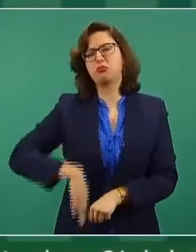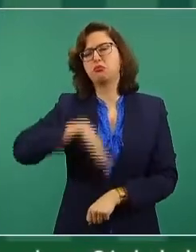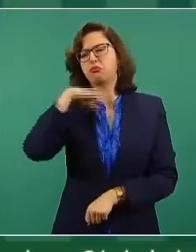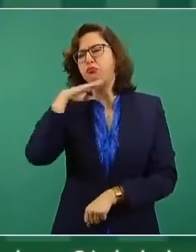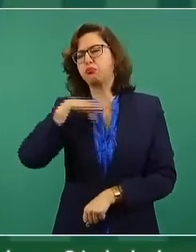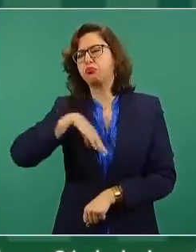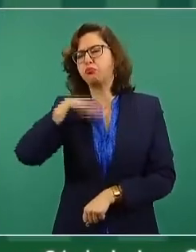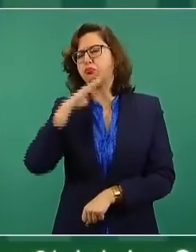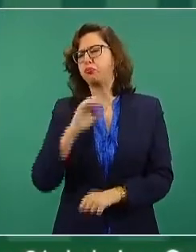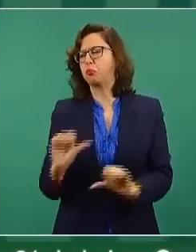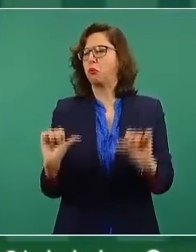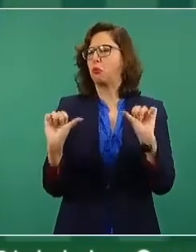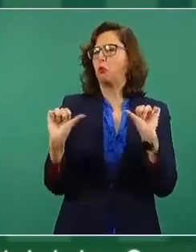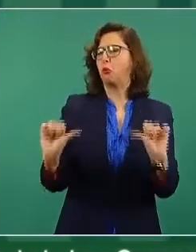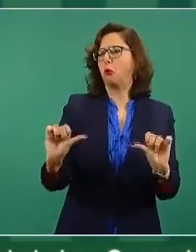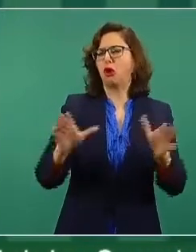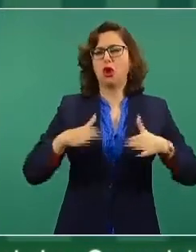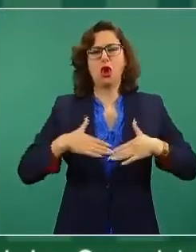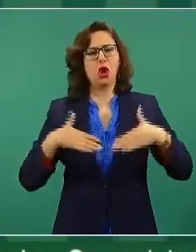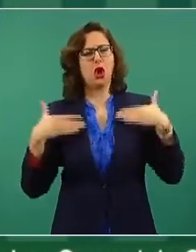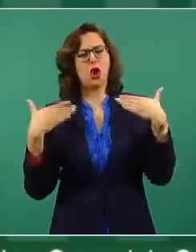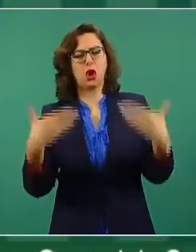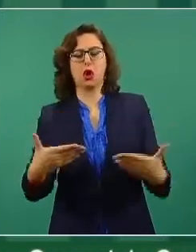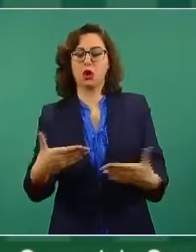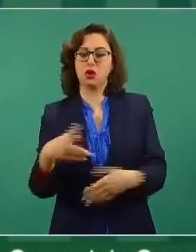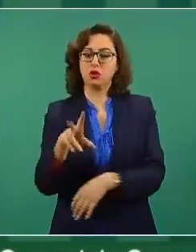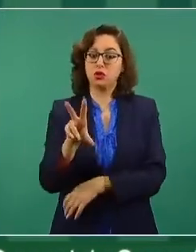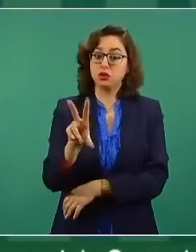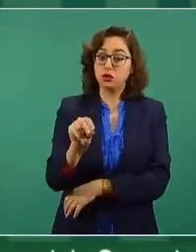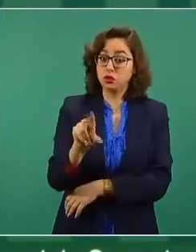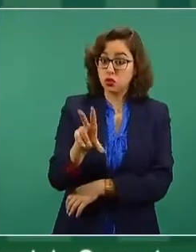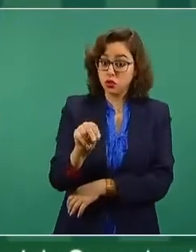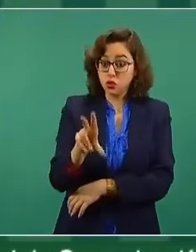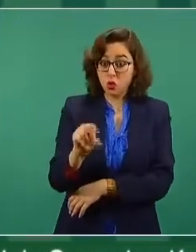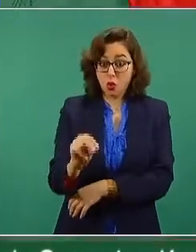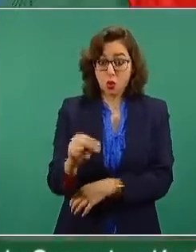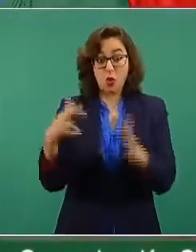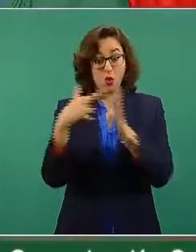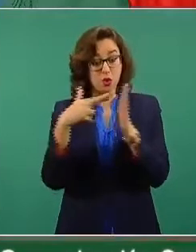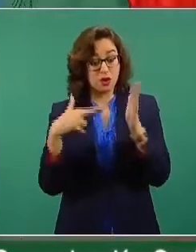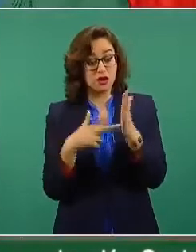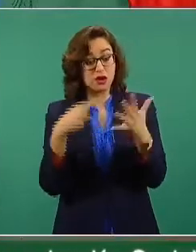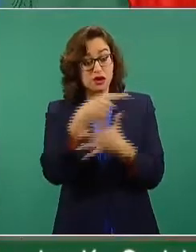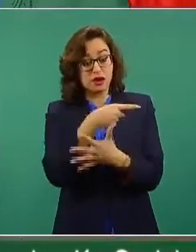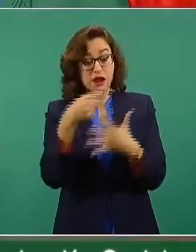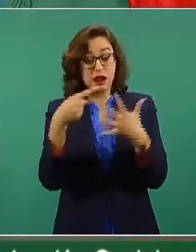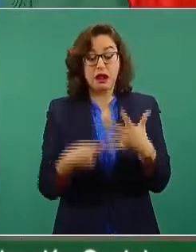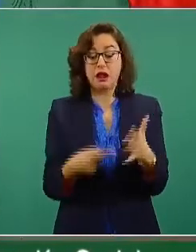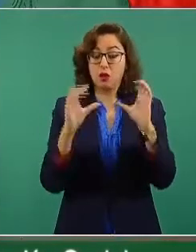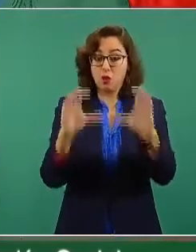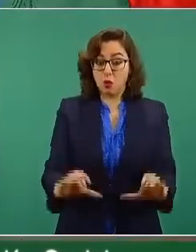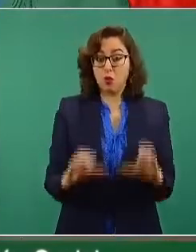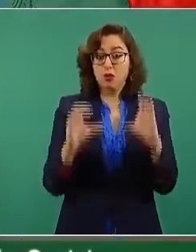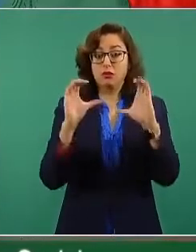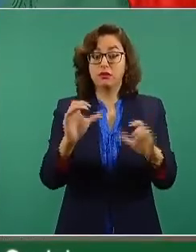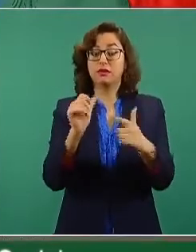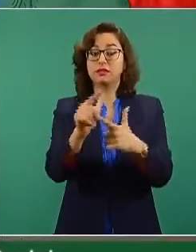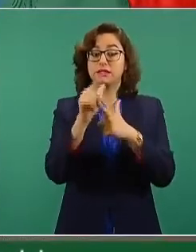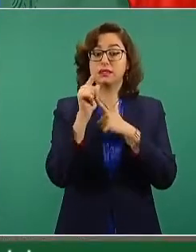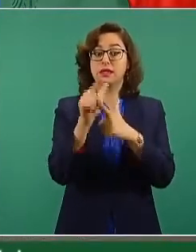mantener las medidas sanitarias para evitar que haya una tercera ola de contagios.